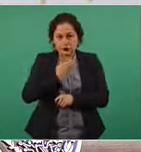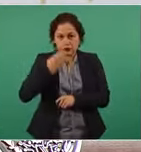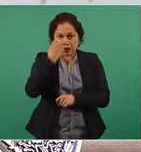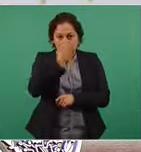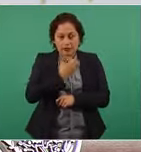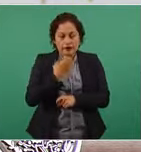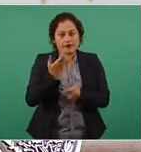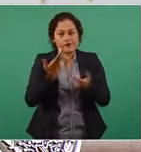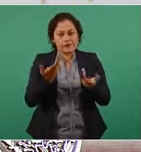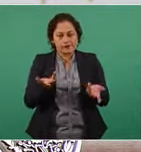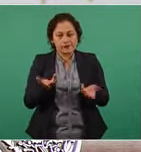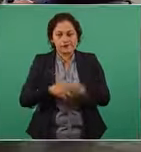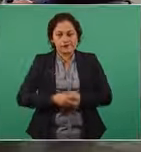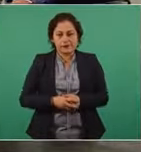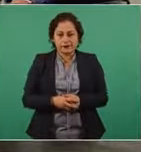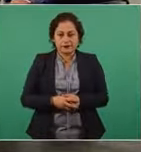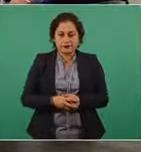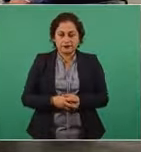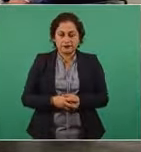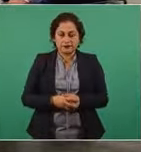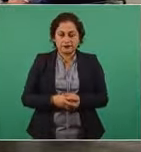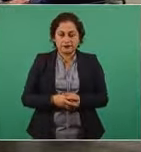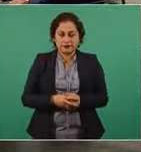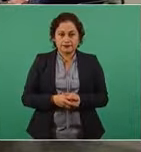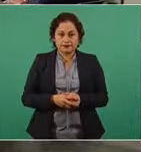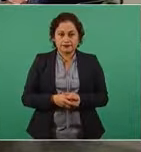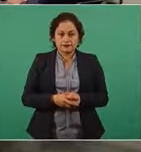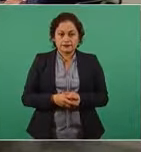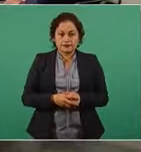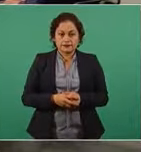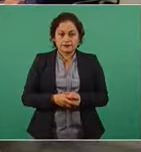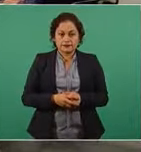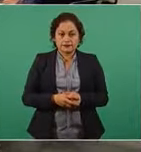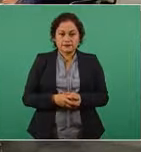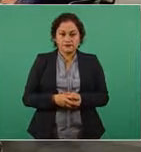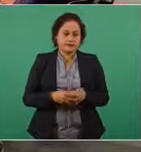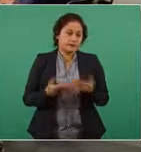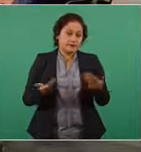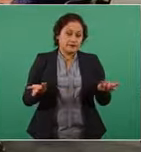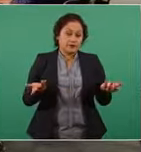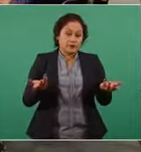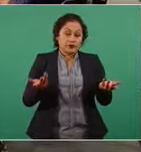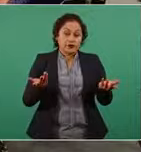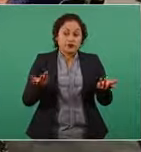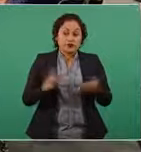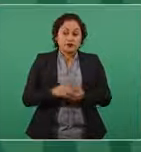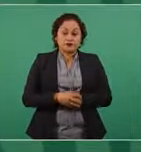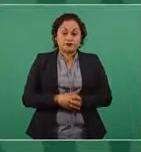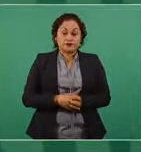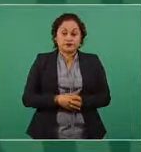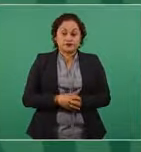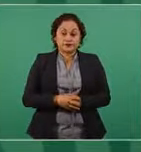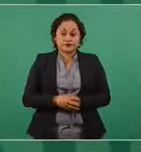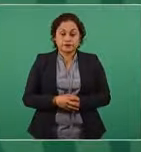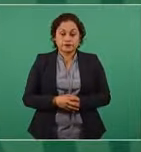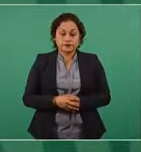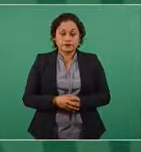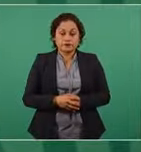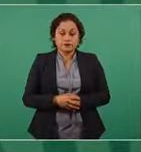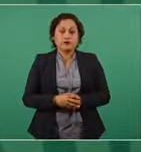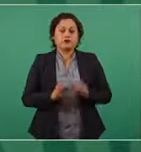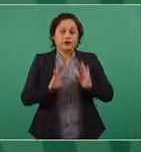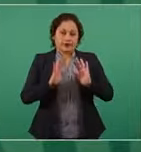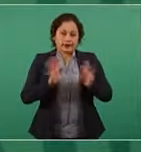las clases presidenciales. Claro, ya dije